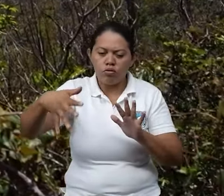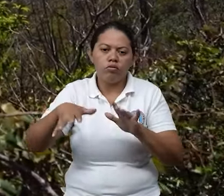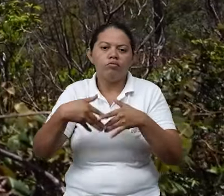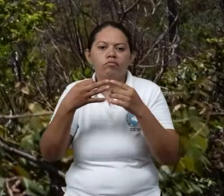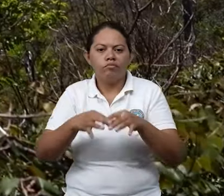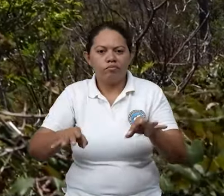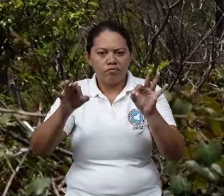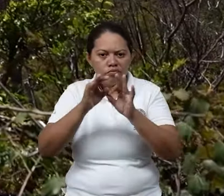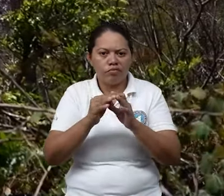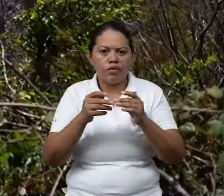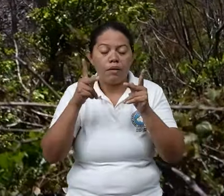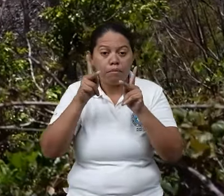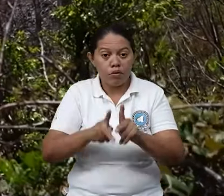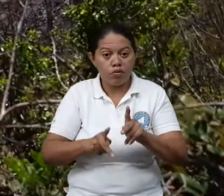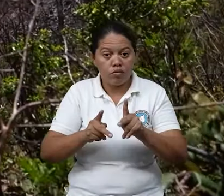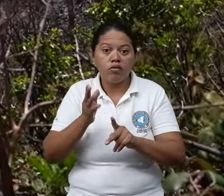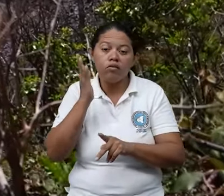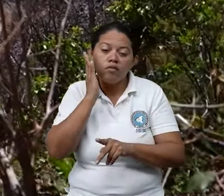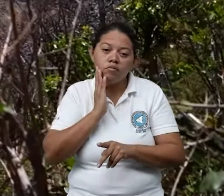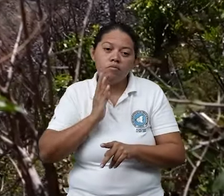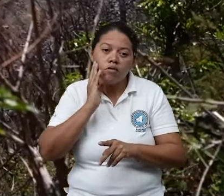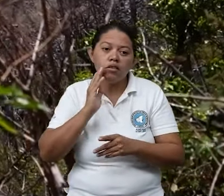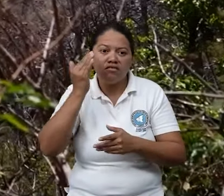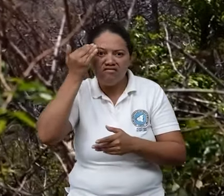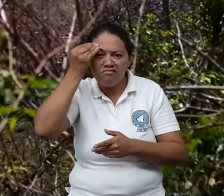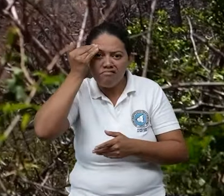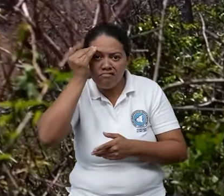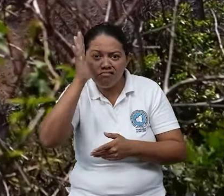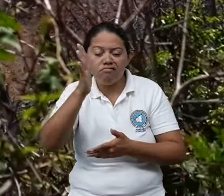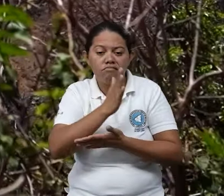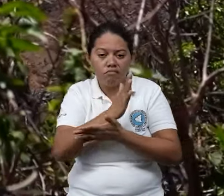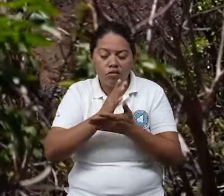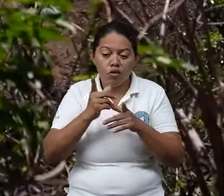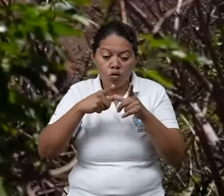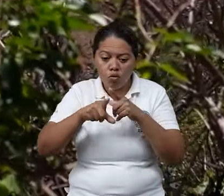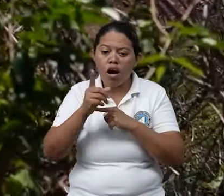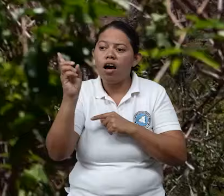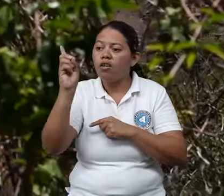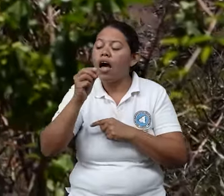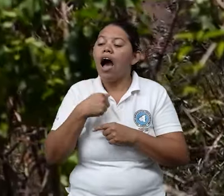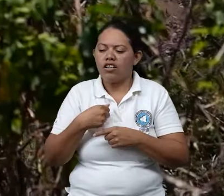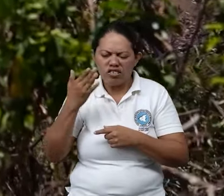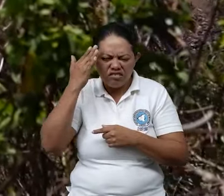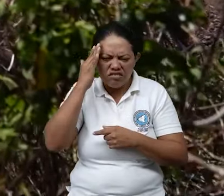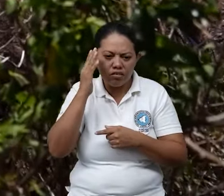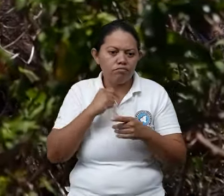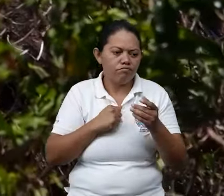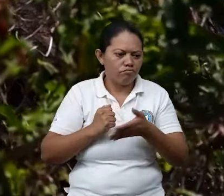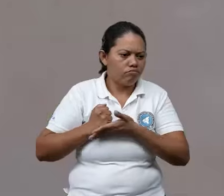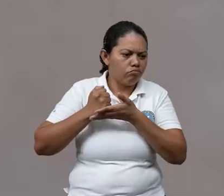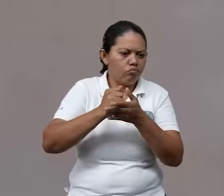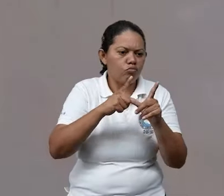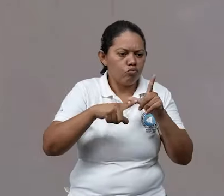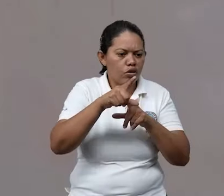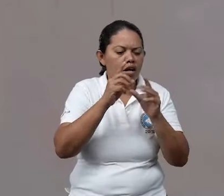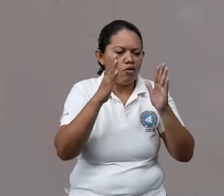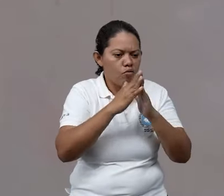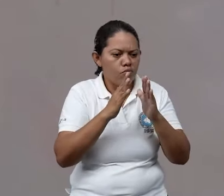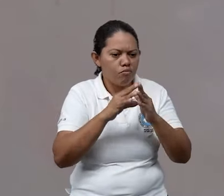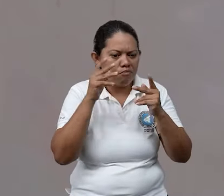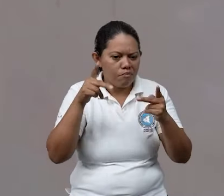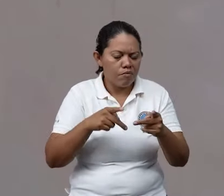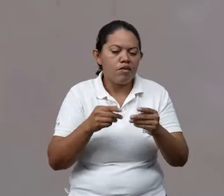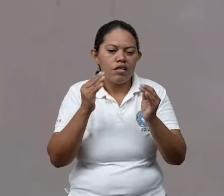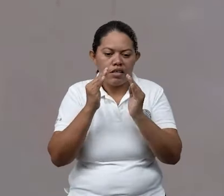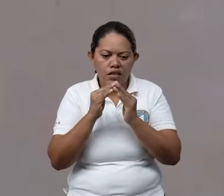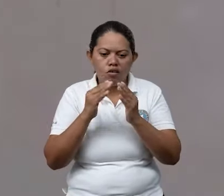masa, la gente está preparada para evacuar y dar su primera respuesta. Se nos brindan